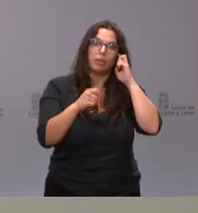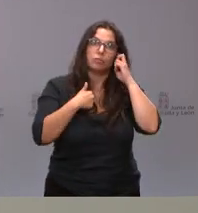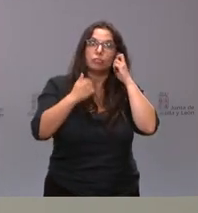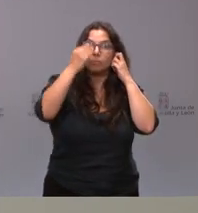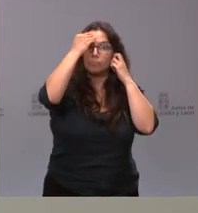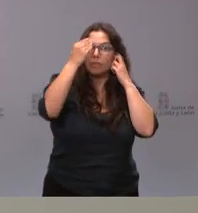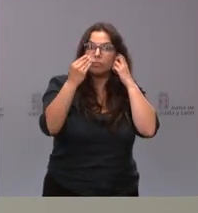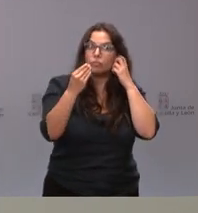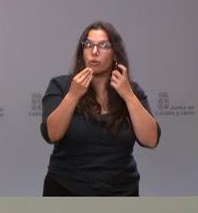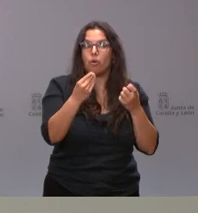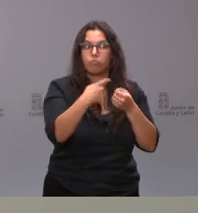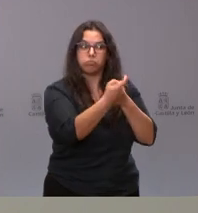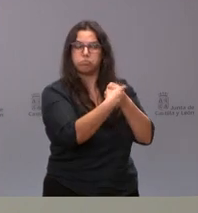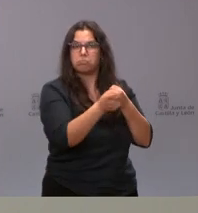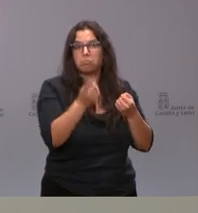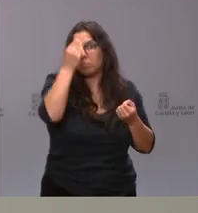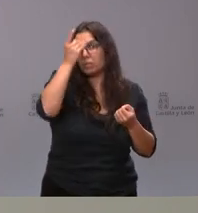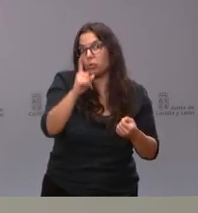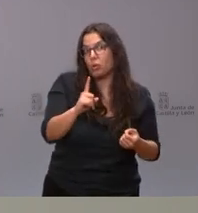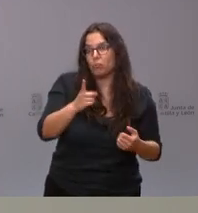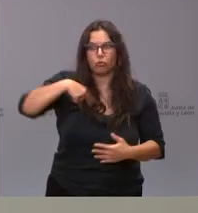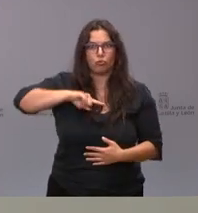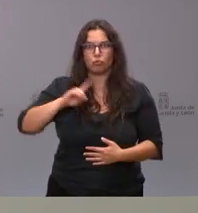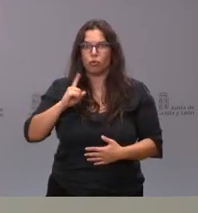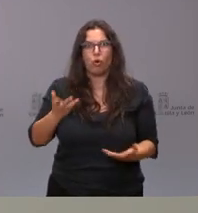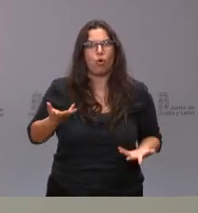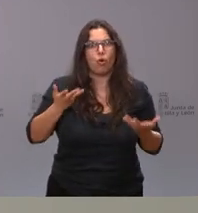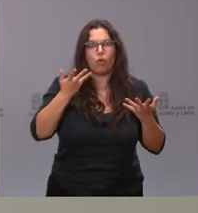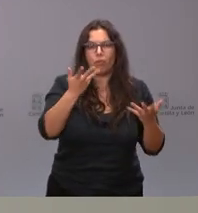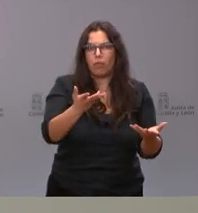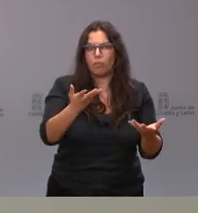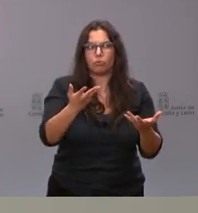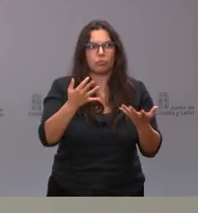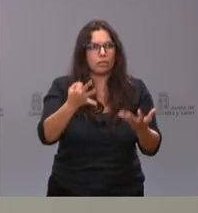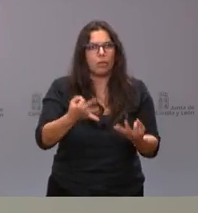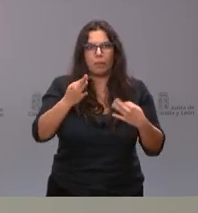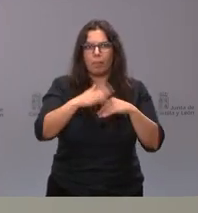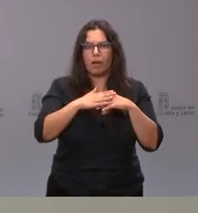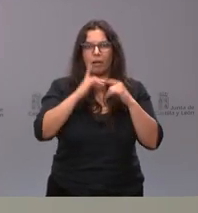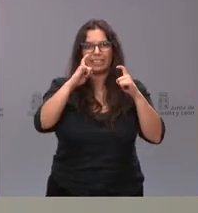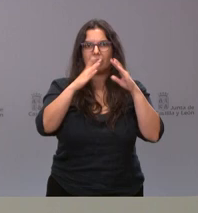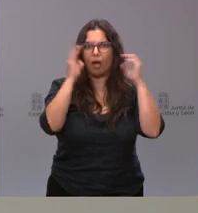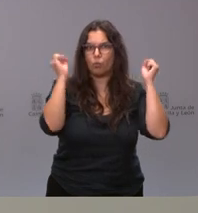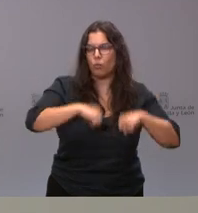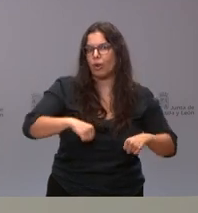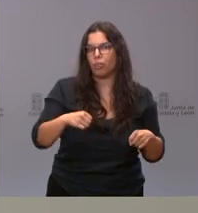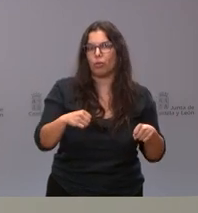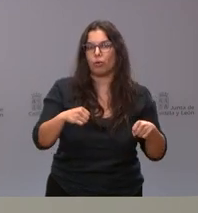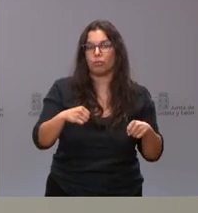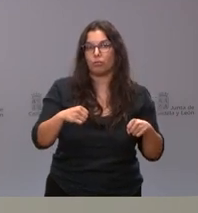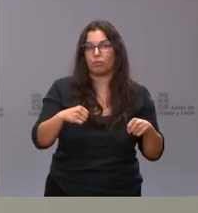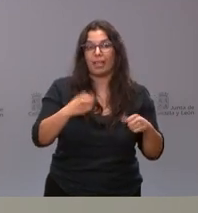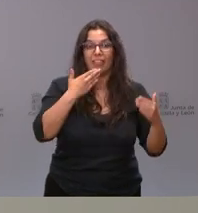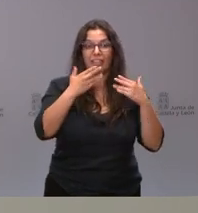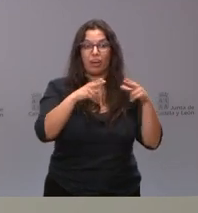que no tendría por qué ser así. Al menos no por nuestra parte. Nosotros vamos con la firme voluntad de llegar a acuerdos. Y el fin último del